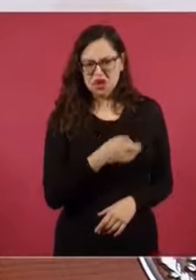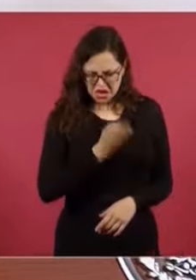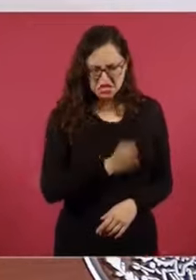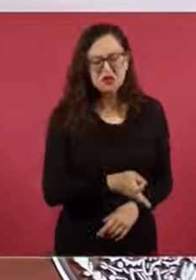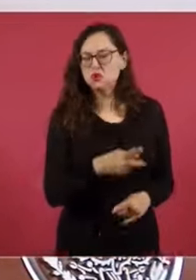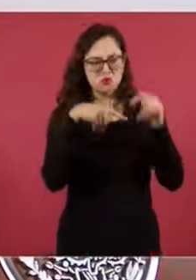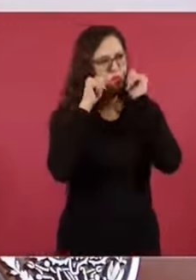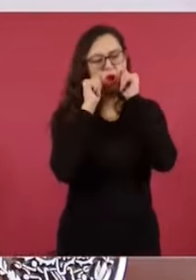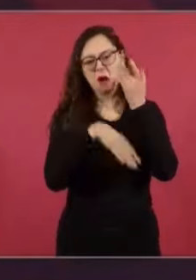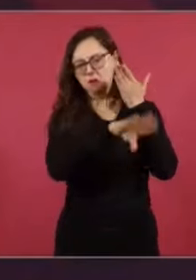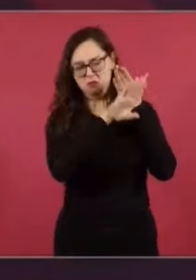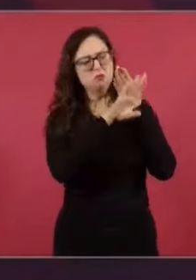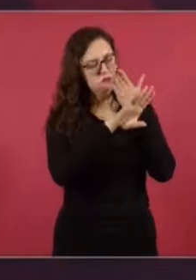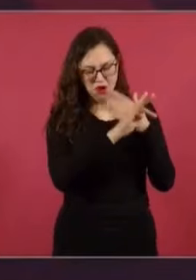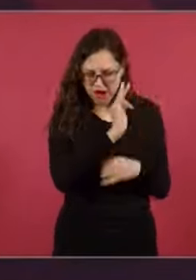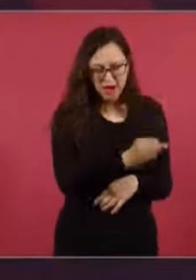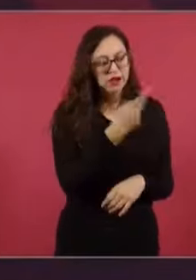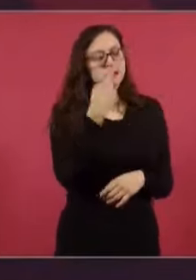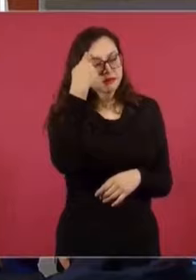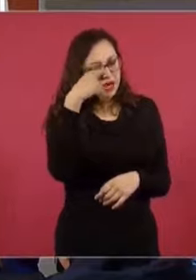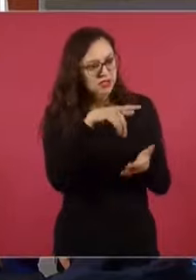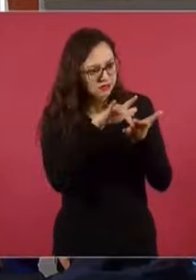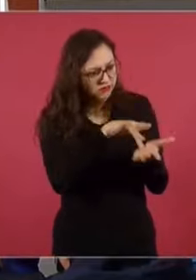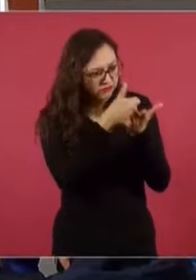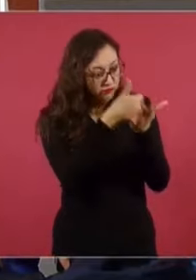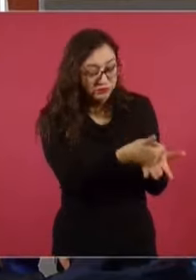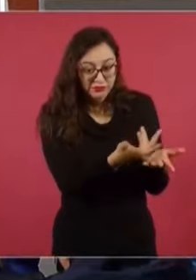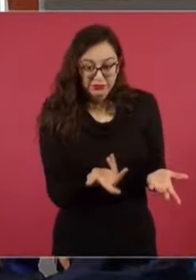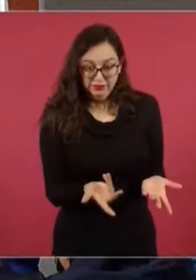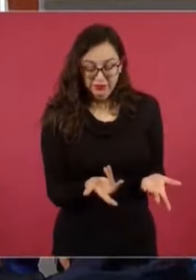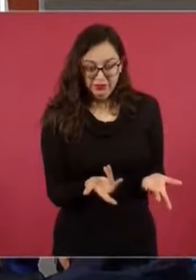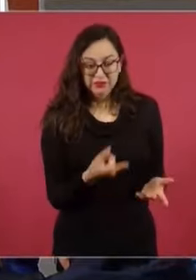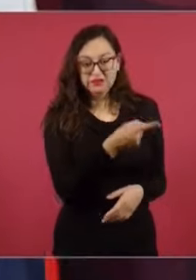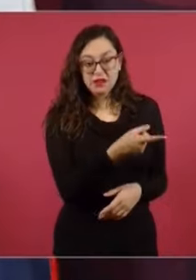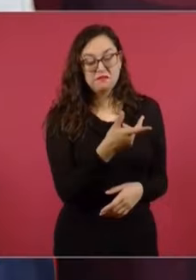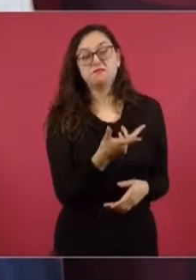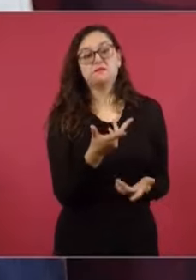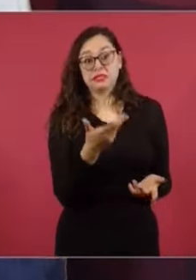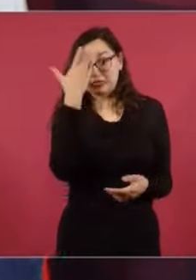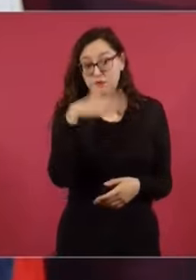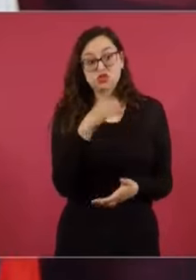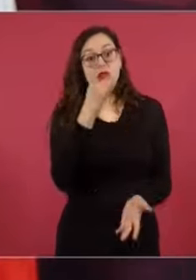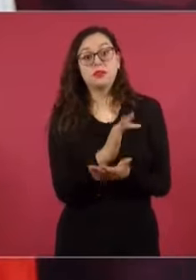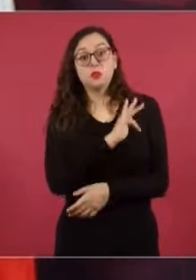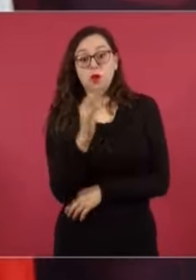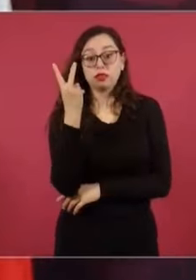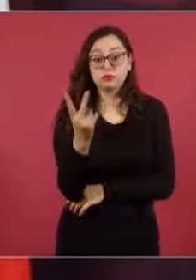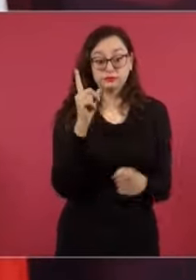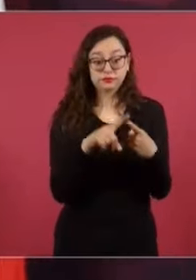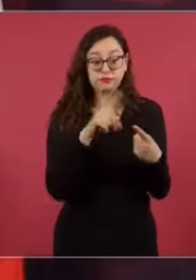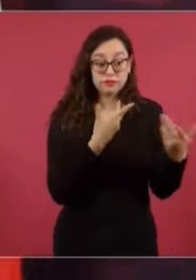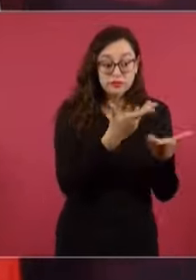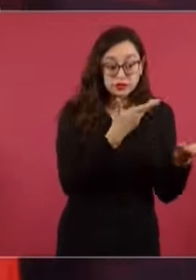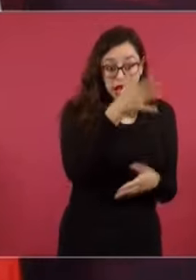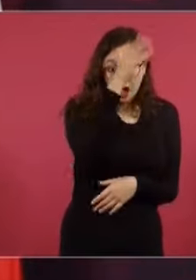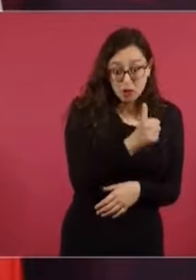sabe también que eran dos caminos, el arreglo o que se resolviera,